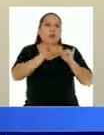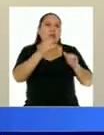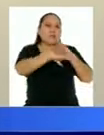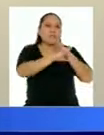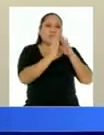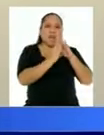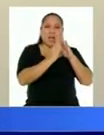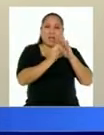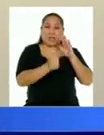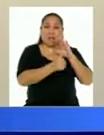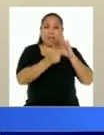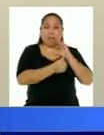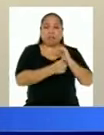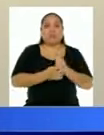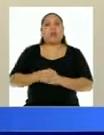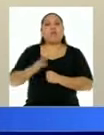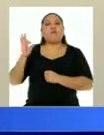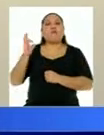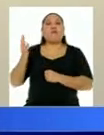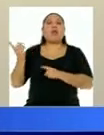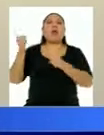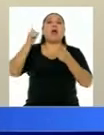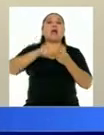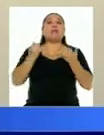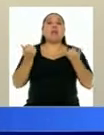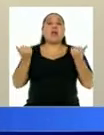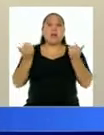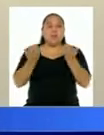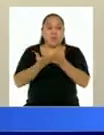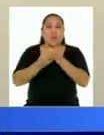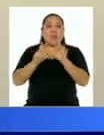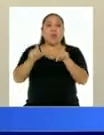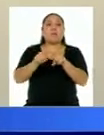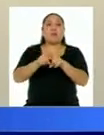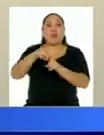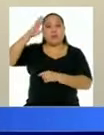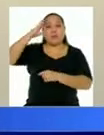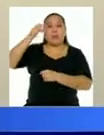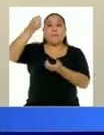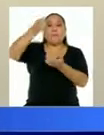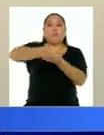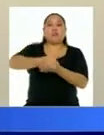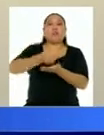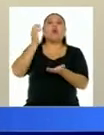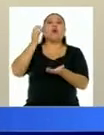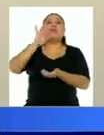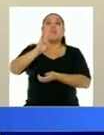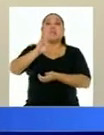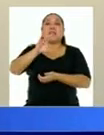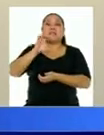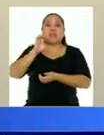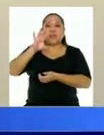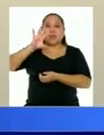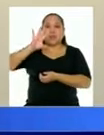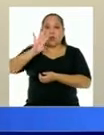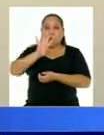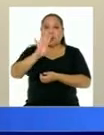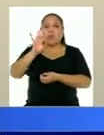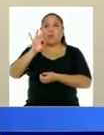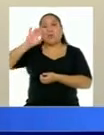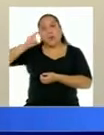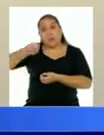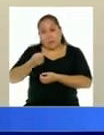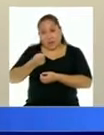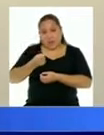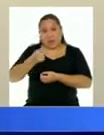Asimismo, entre febrero y lo que va de abril, agentes también aplicaron doscientas setenta y nueve mil quinientas cincuenta y ocho multas a